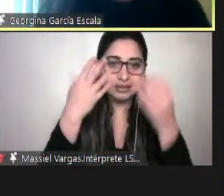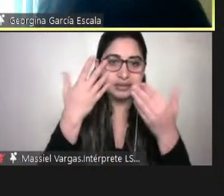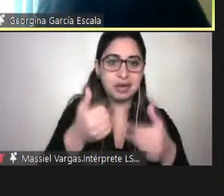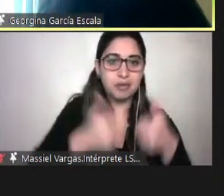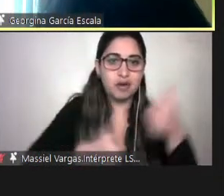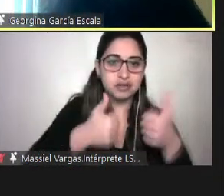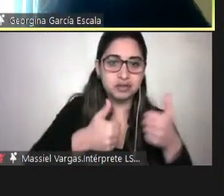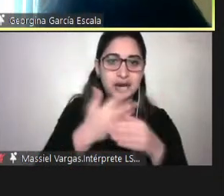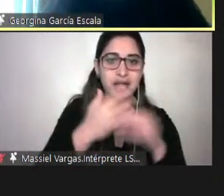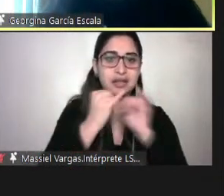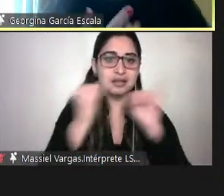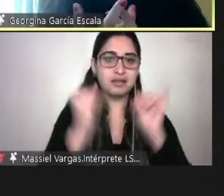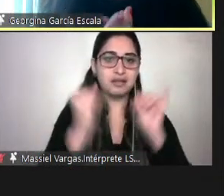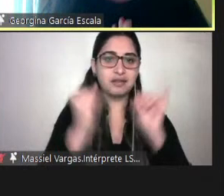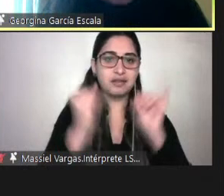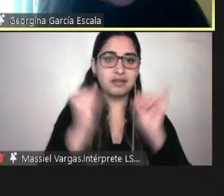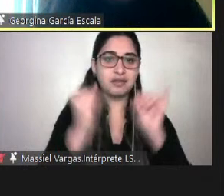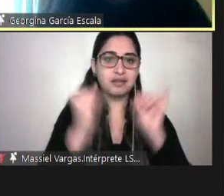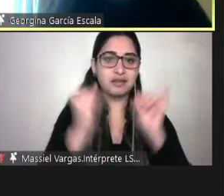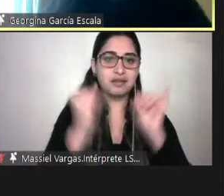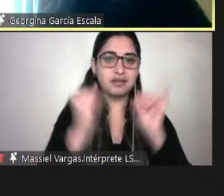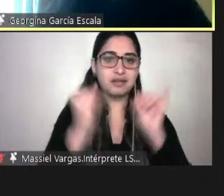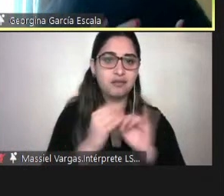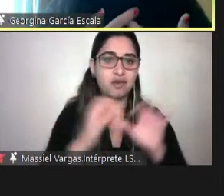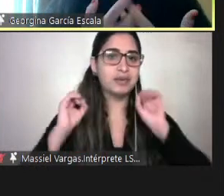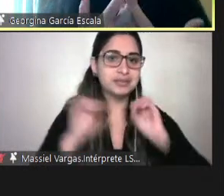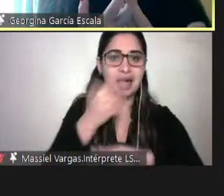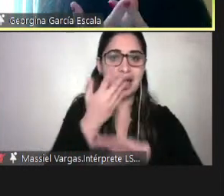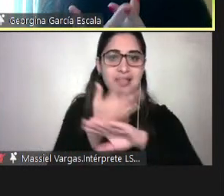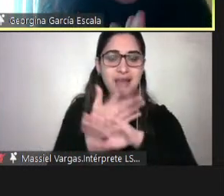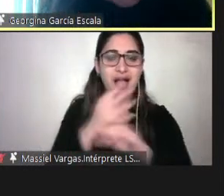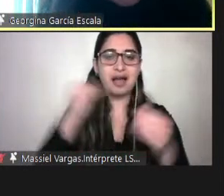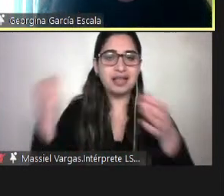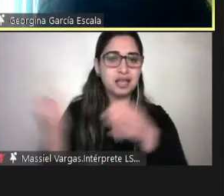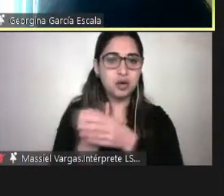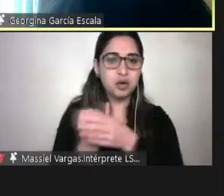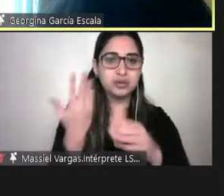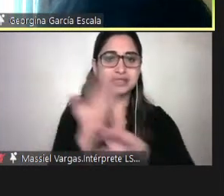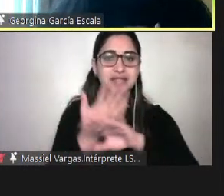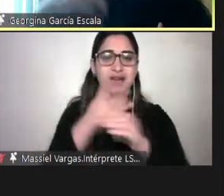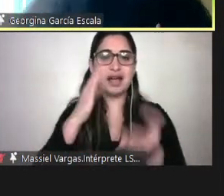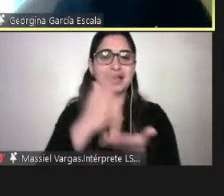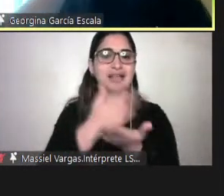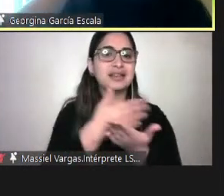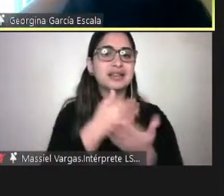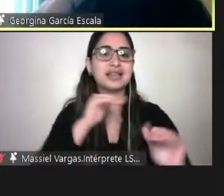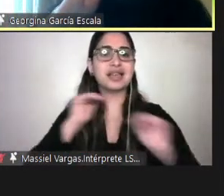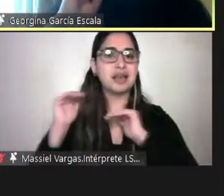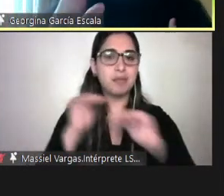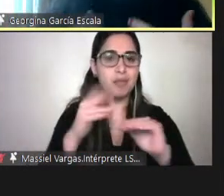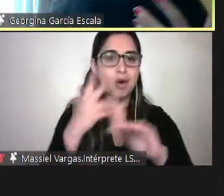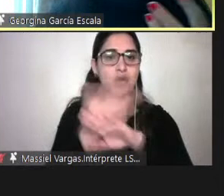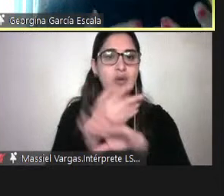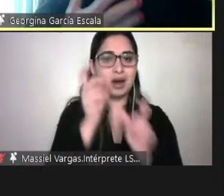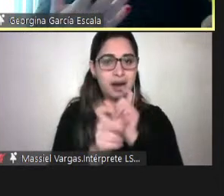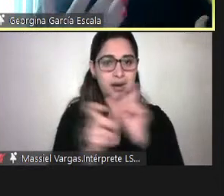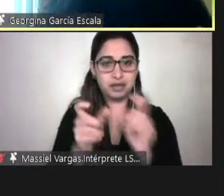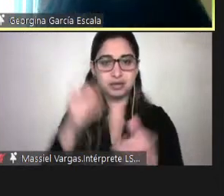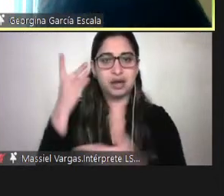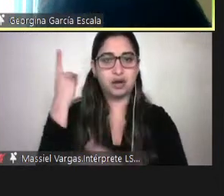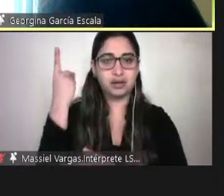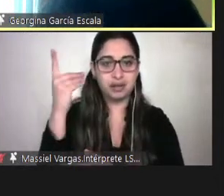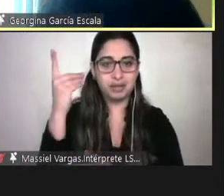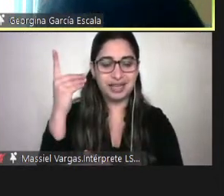formando profesionales con una mirada inclusiva, con estrategias de apoyo para las personas con discapacidad, pero si hay